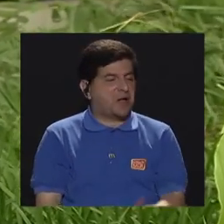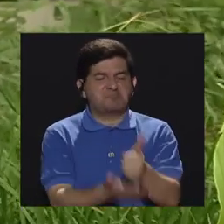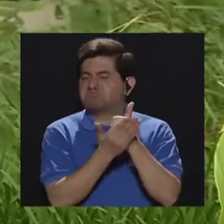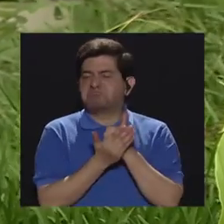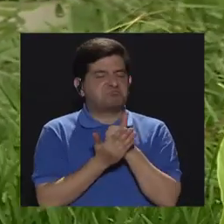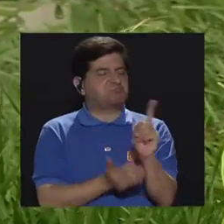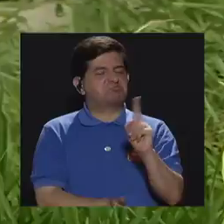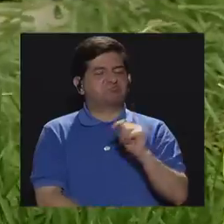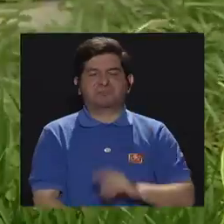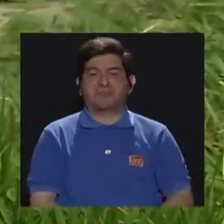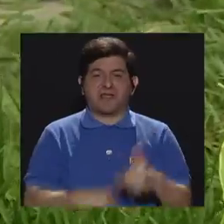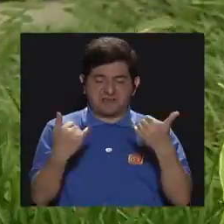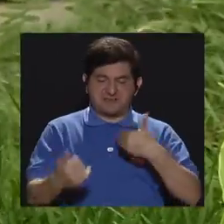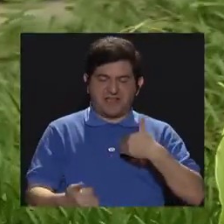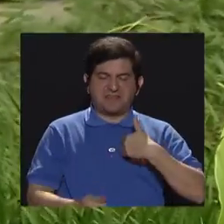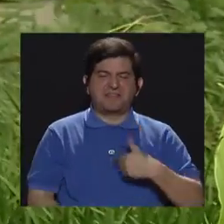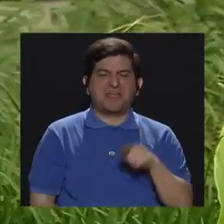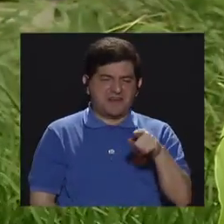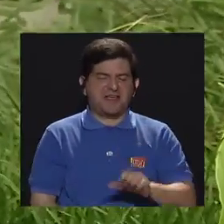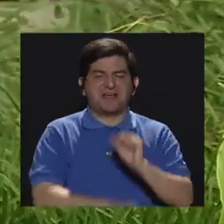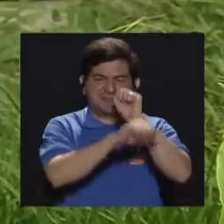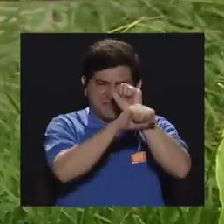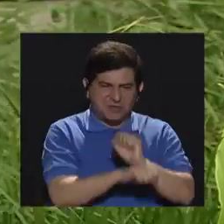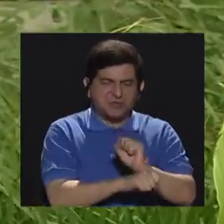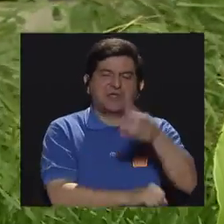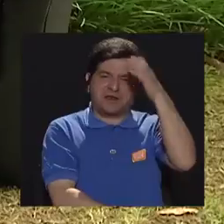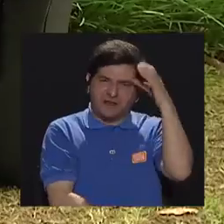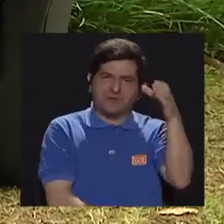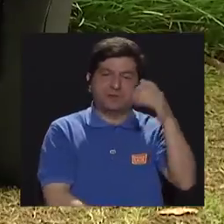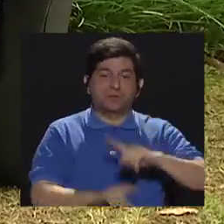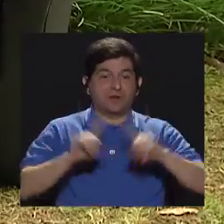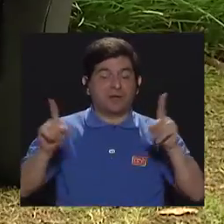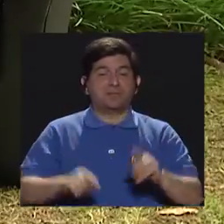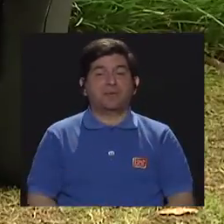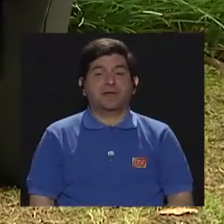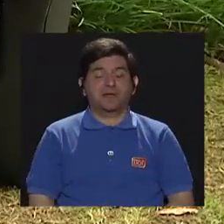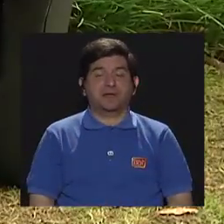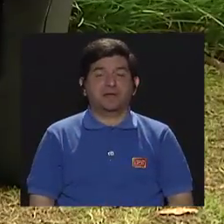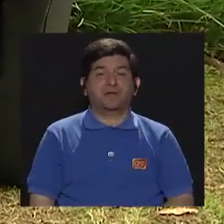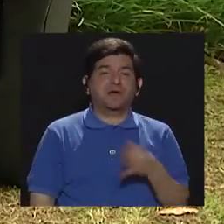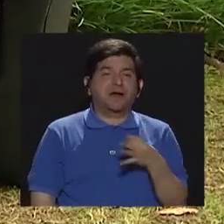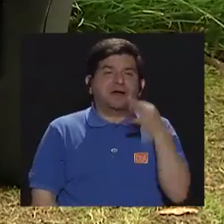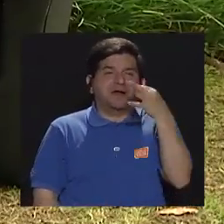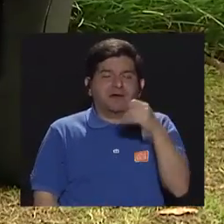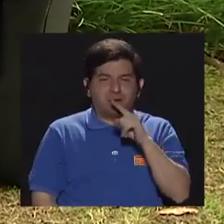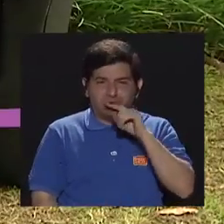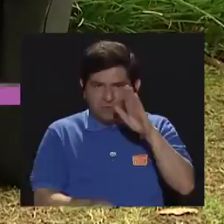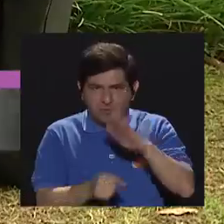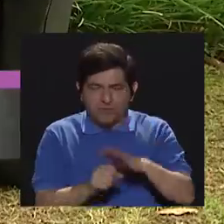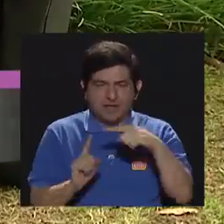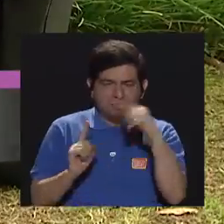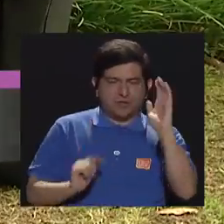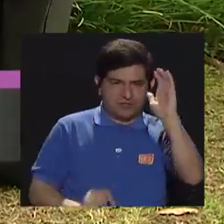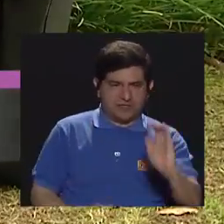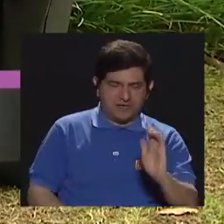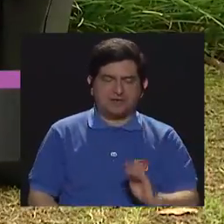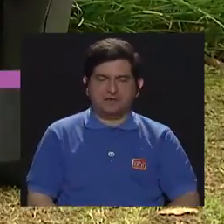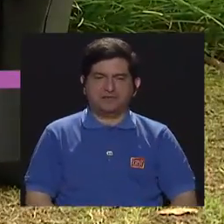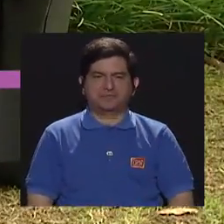les ayuden, porque ya ellos tienen esa rutina y esa cultura, ¿verdad? Pero eso hay que alcanzarlo a partir de que el niño esté pequeñito.